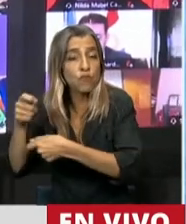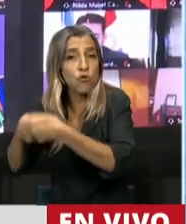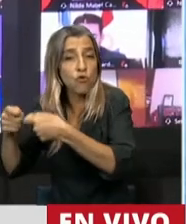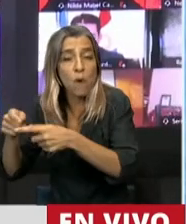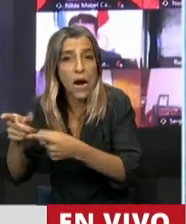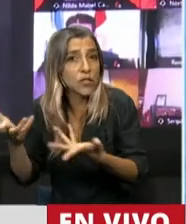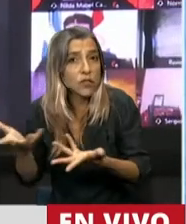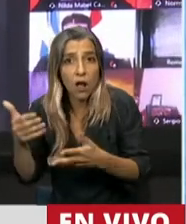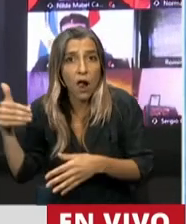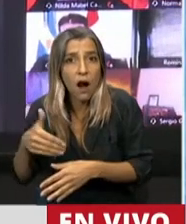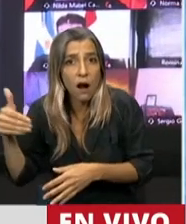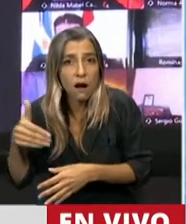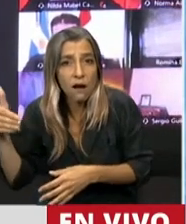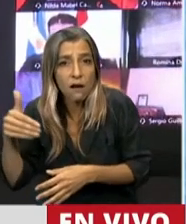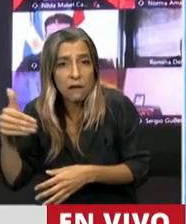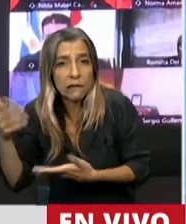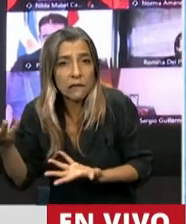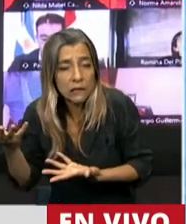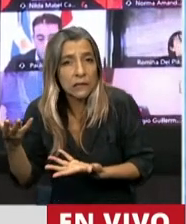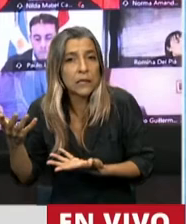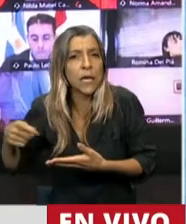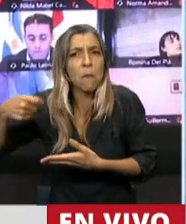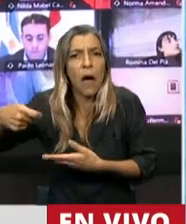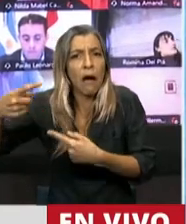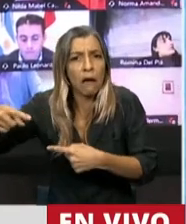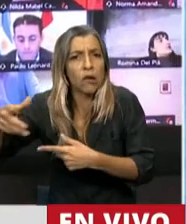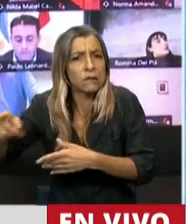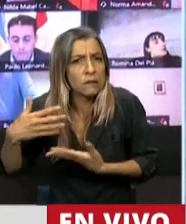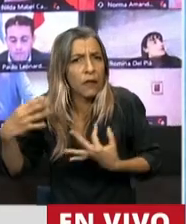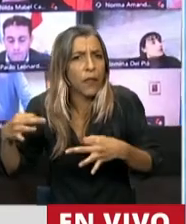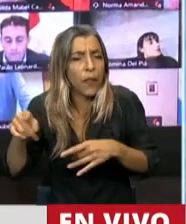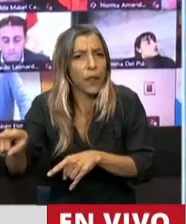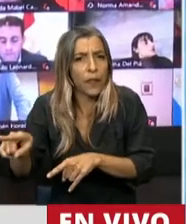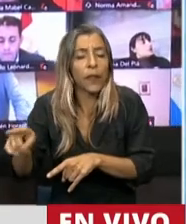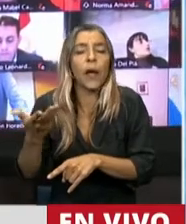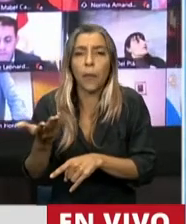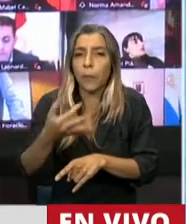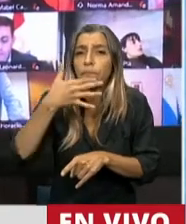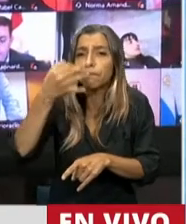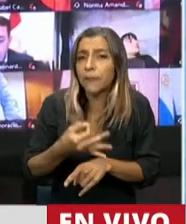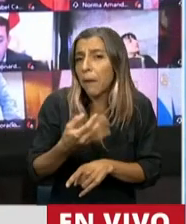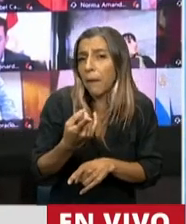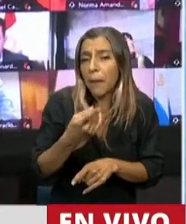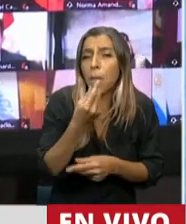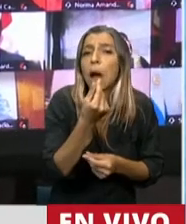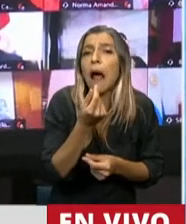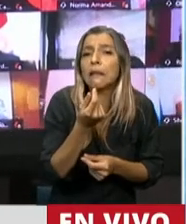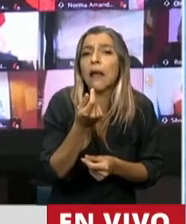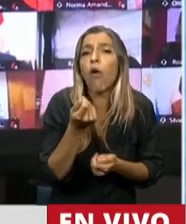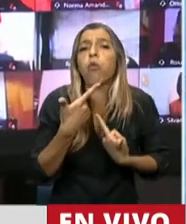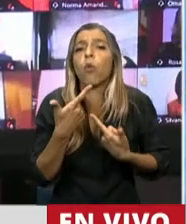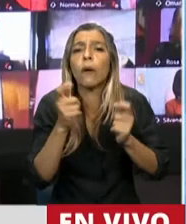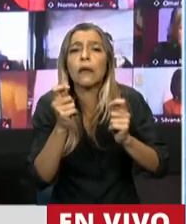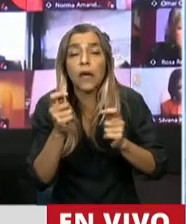pequeño y mediano comercio, no son de los bancos. Por eso yo destaco que hayamos avanzado con